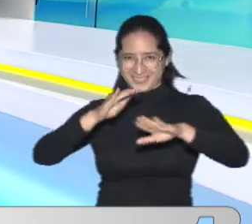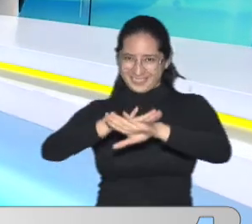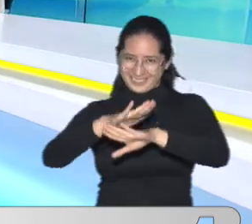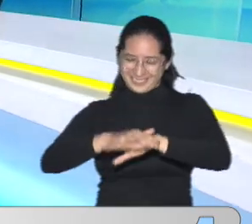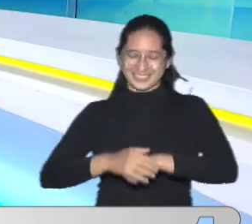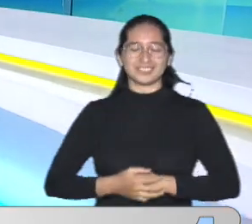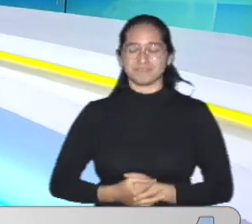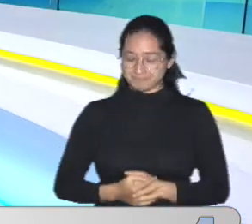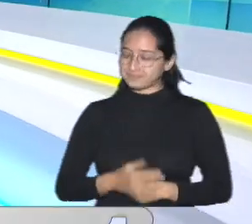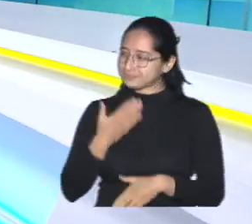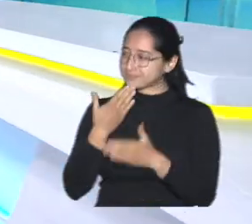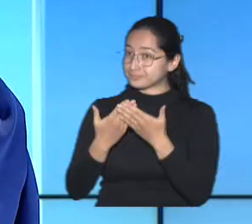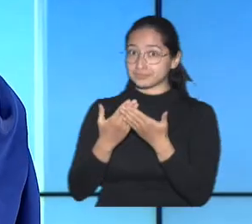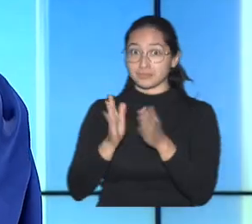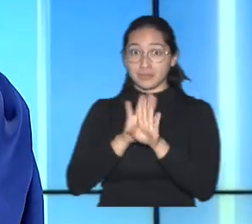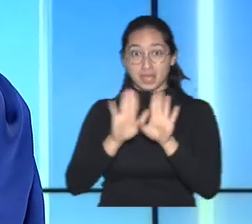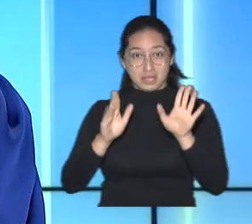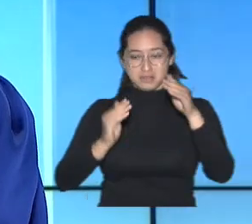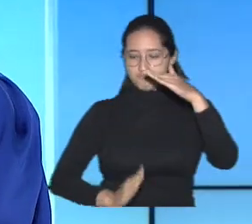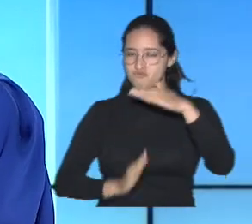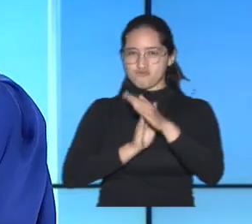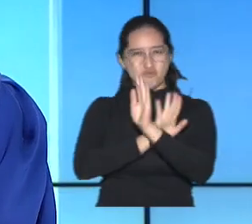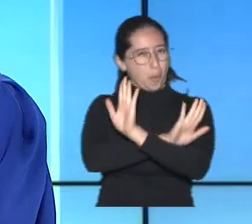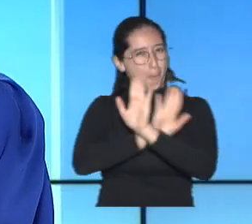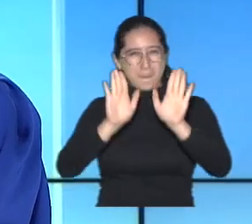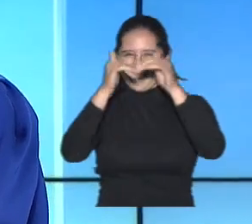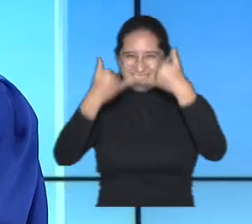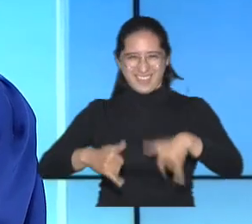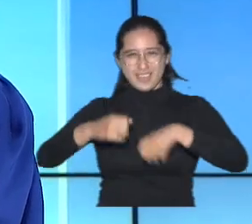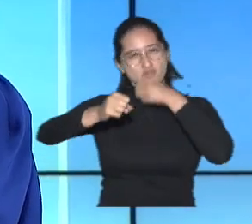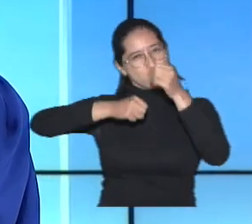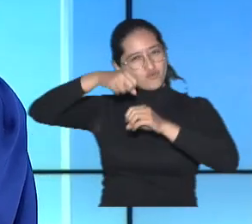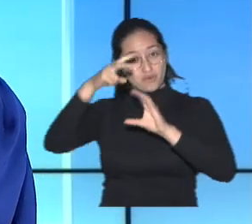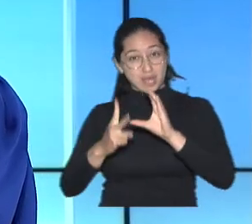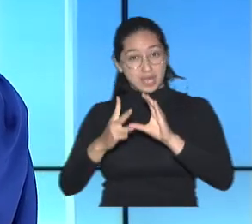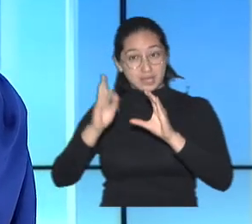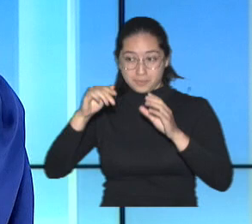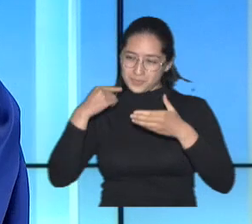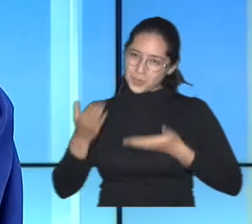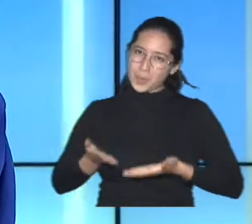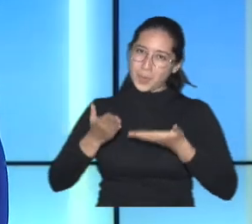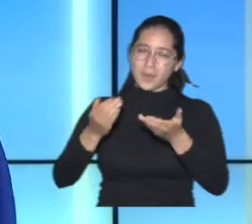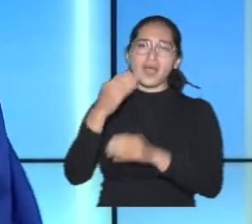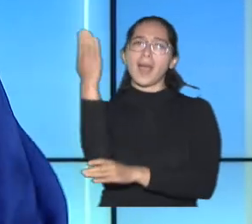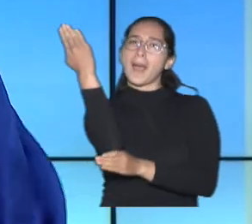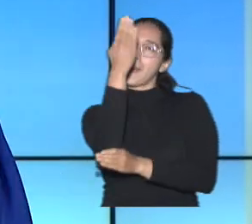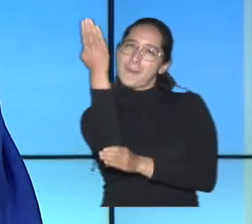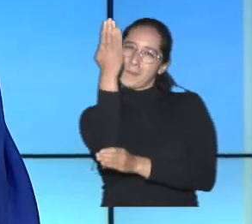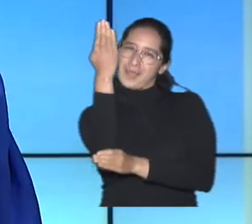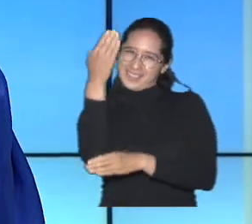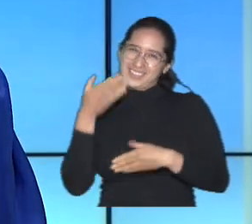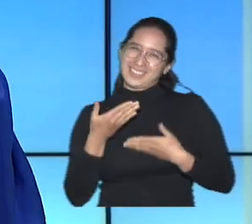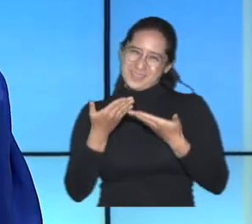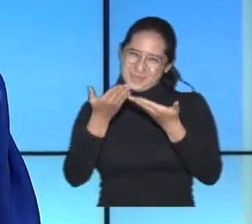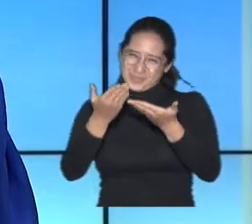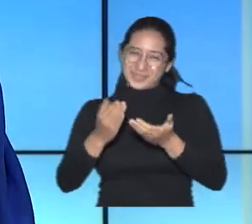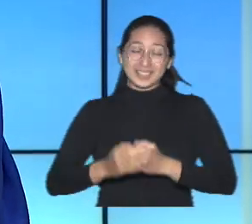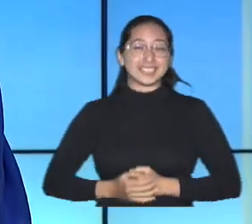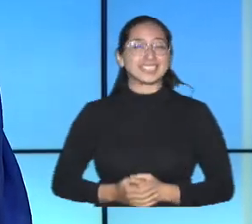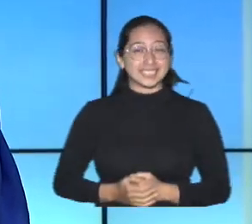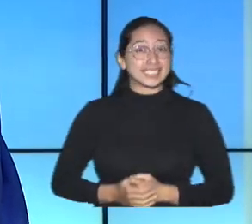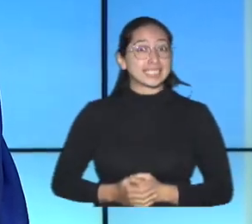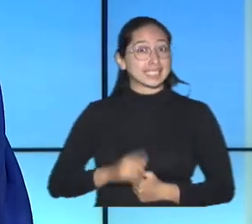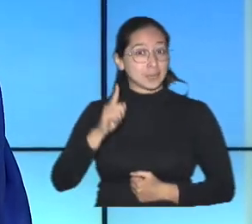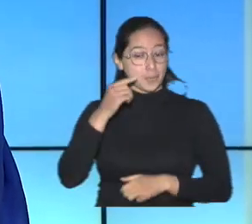Tatiana Muchas gracias Hasta aquí la información En Noticentro 1 CMI Continúen con la película Un Chihuahua De Beverly Hills